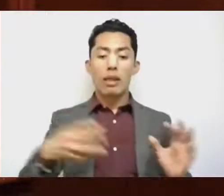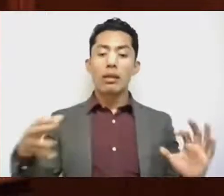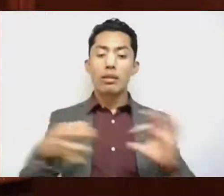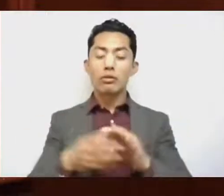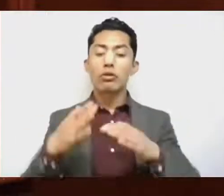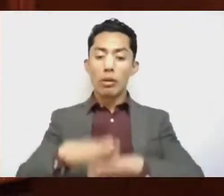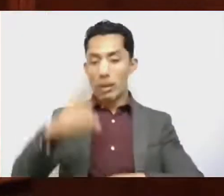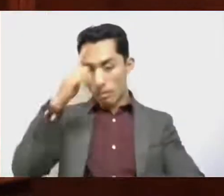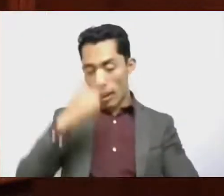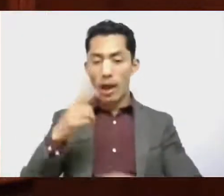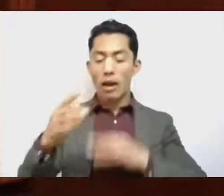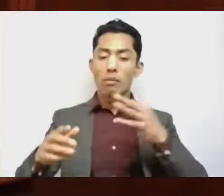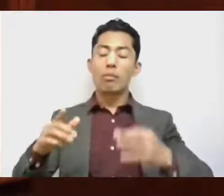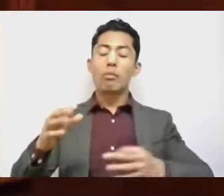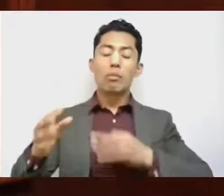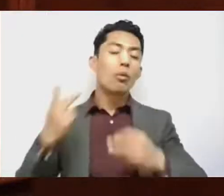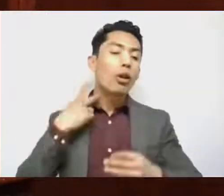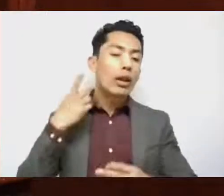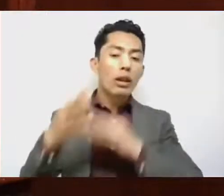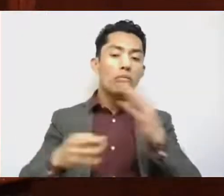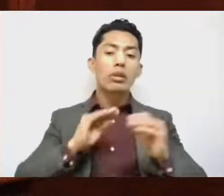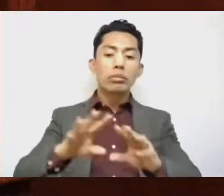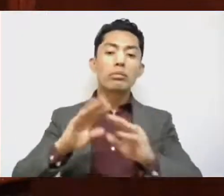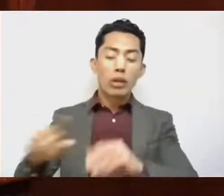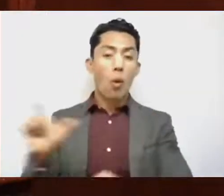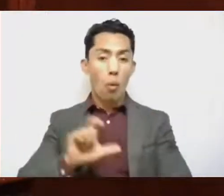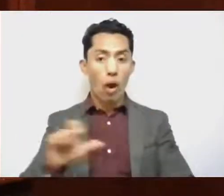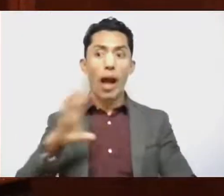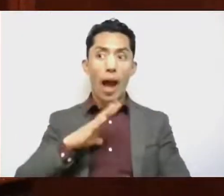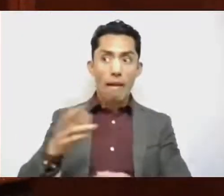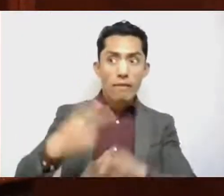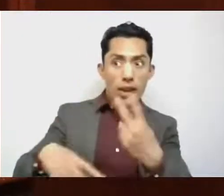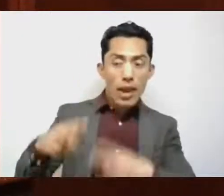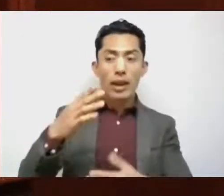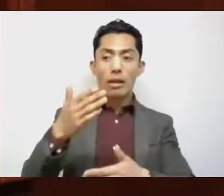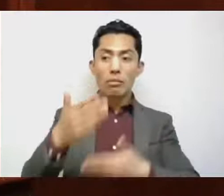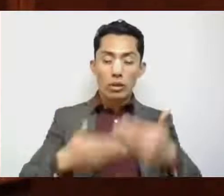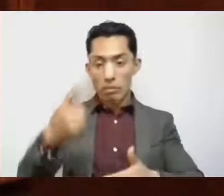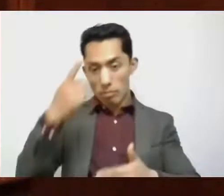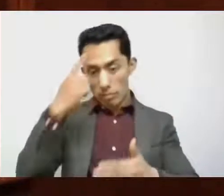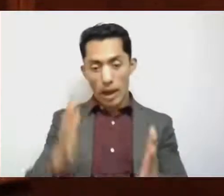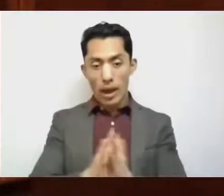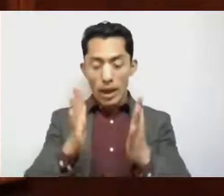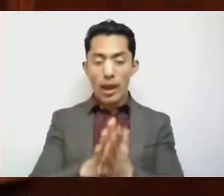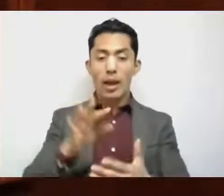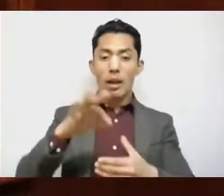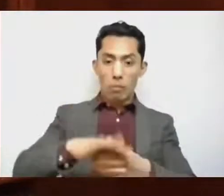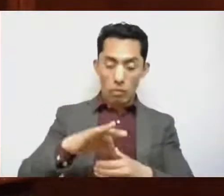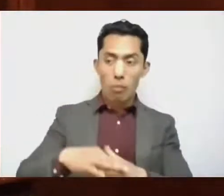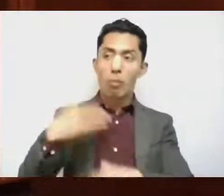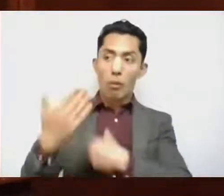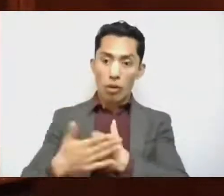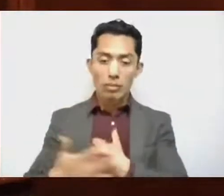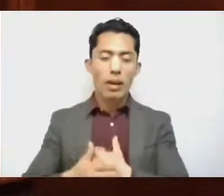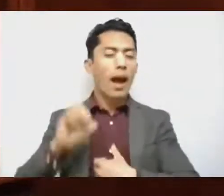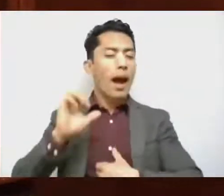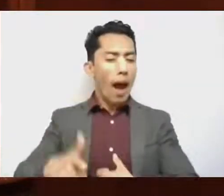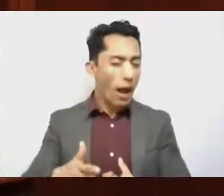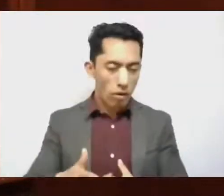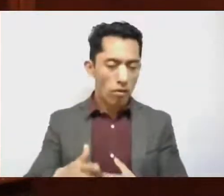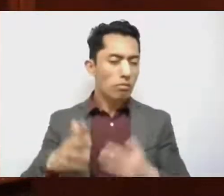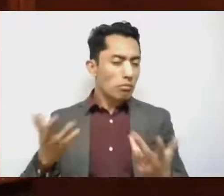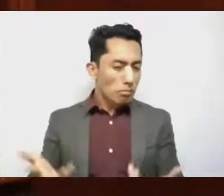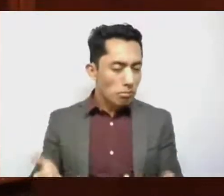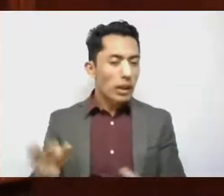promoción política que se aplican cuando hay elecciones o procesos de participación electoral de algún tipo y pueden